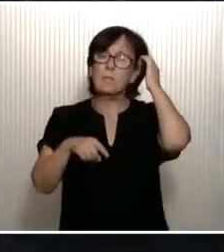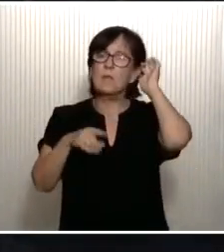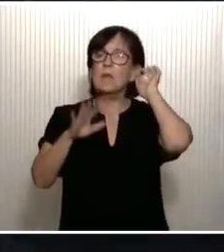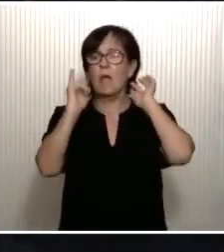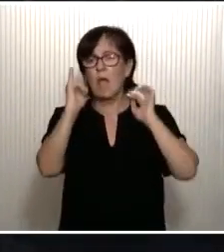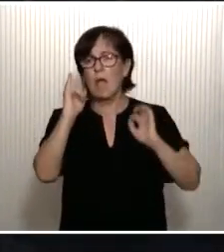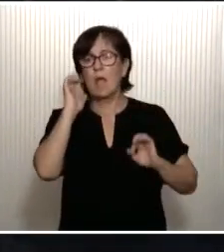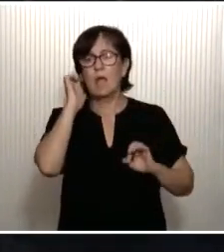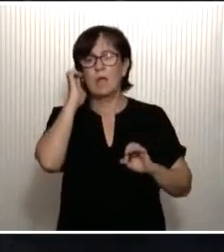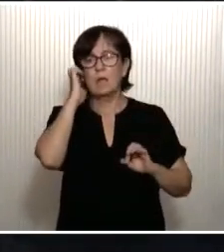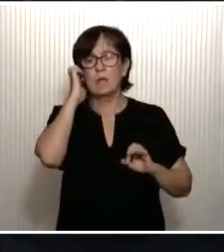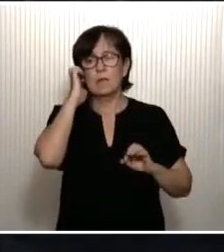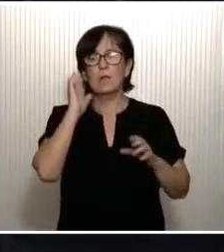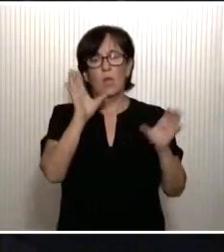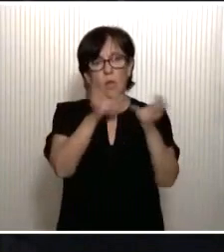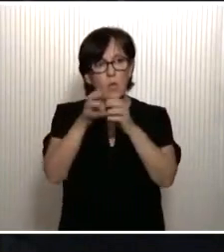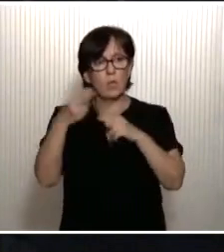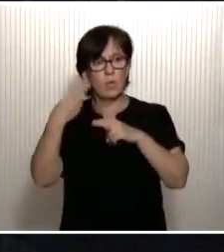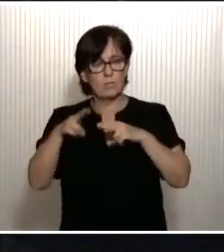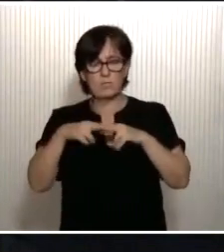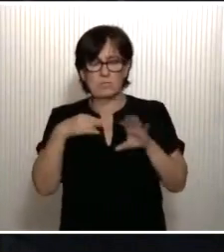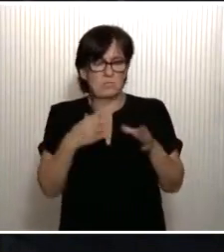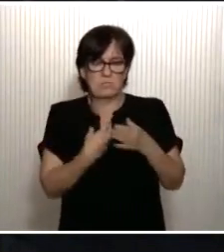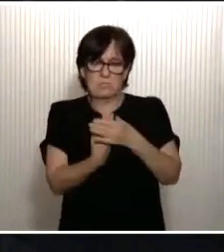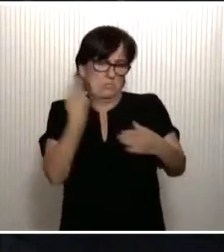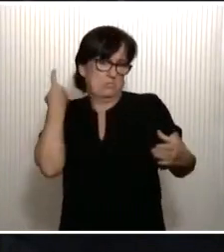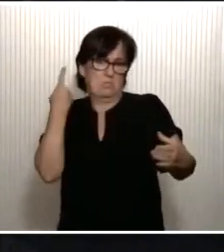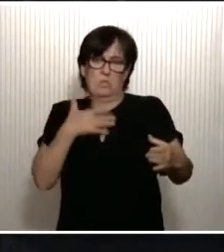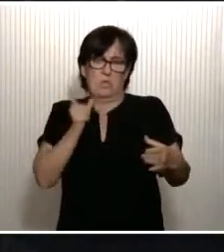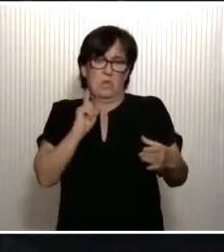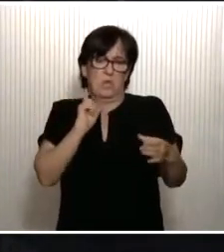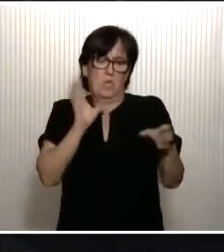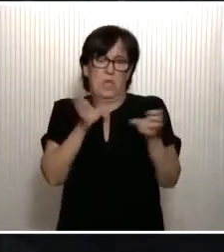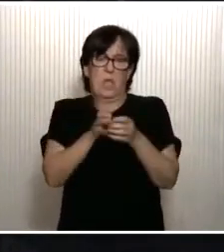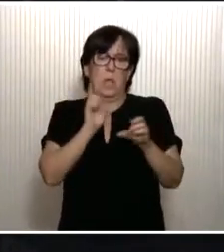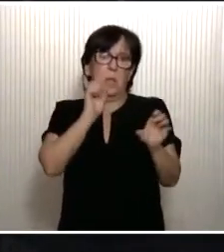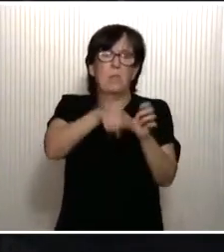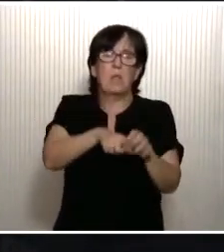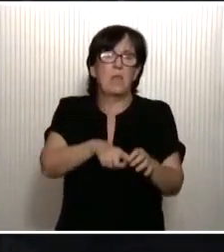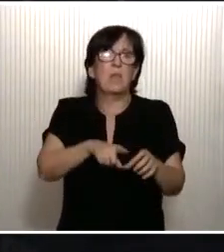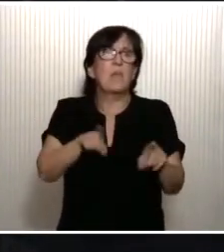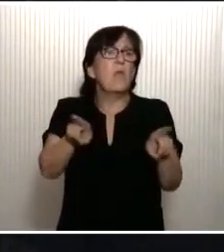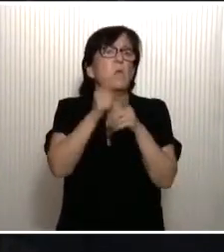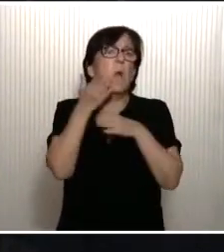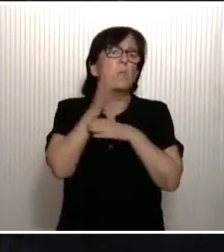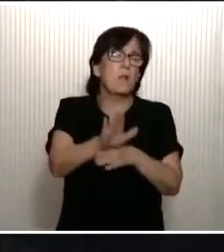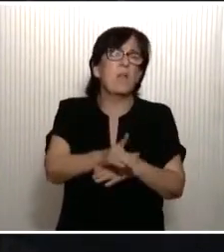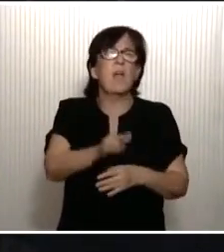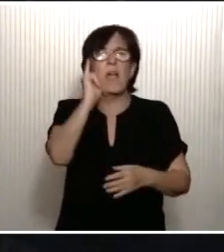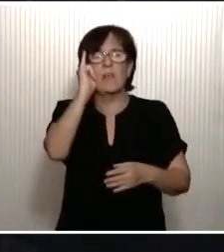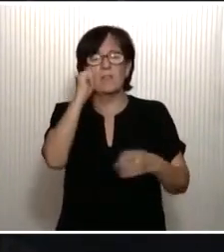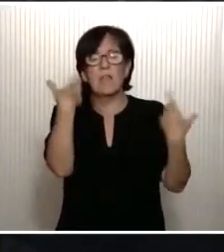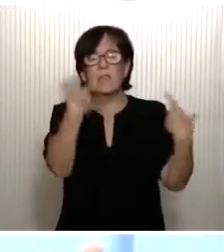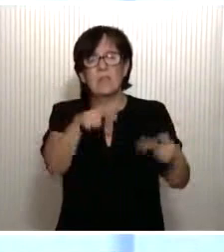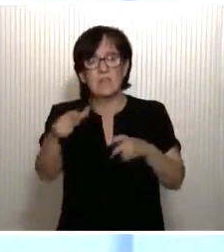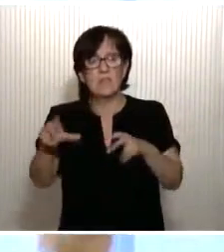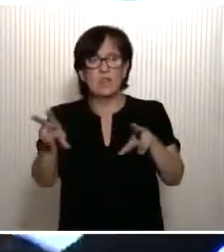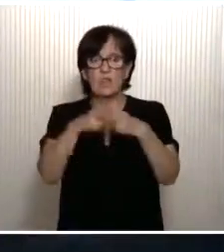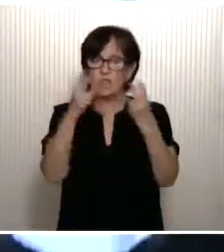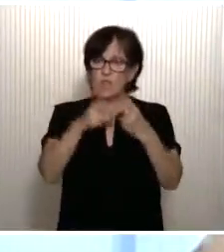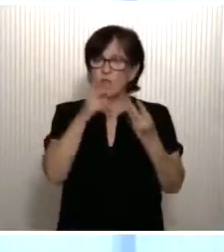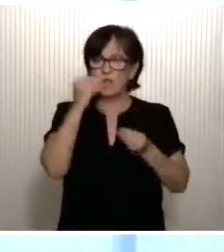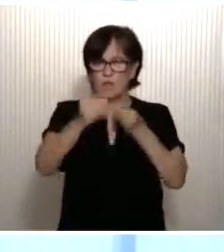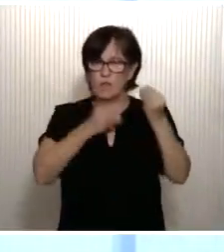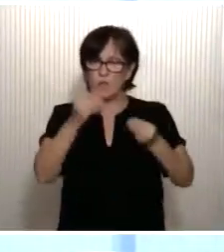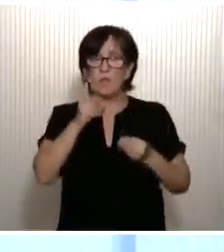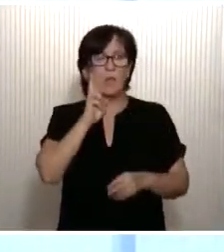existen fuerzas políticas que se autoexcluyen, antes incluso de cualquier propuesta, o existen también sectores sociales. Lo hemos visto en nuestro país,